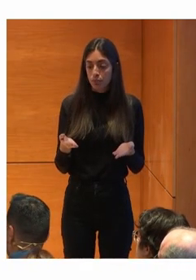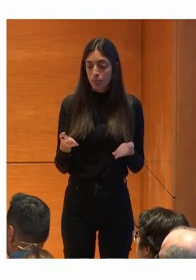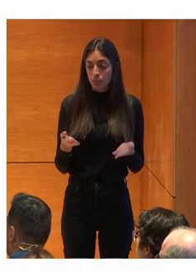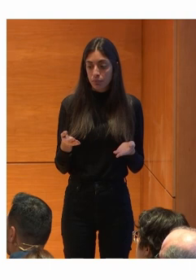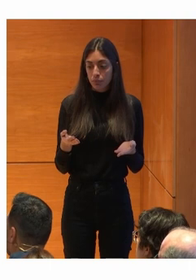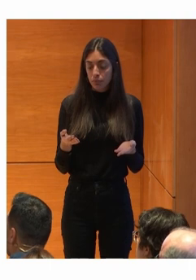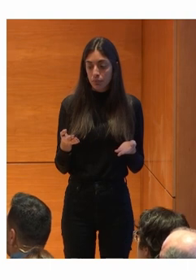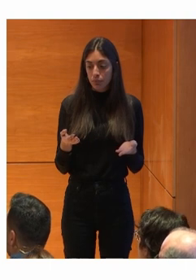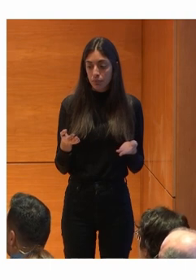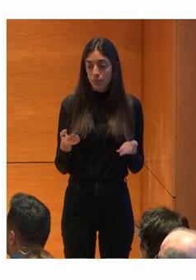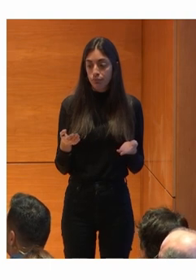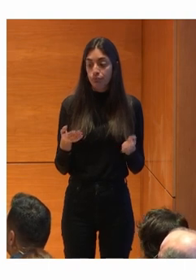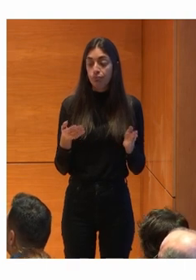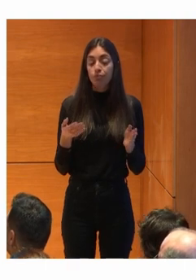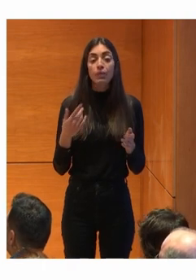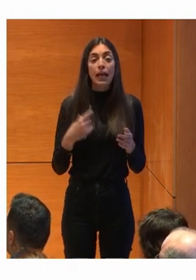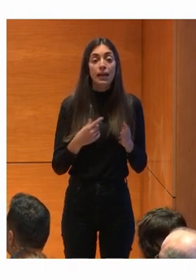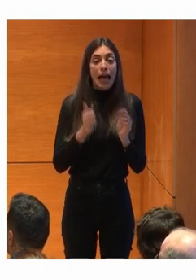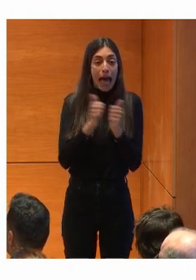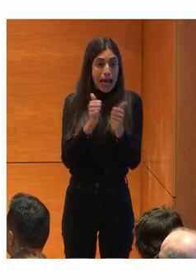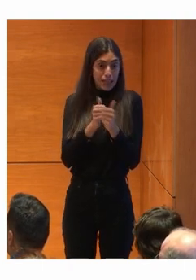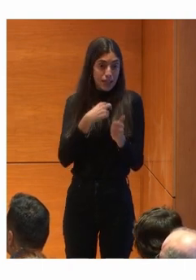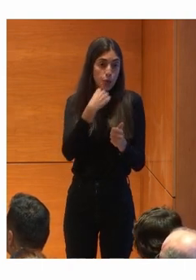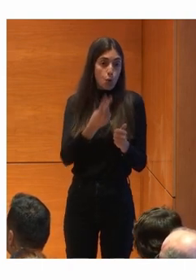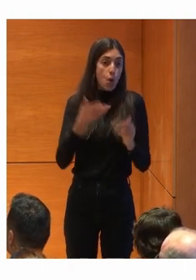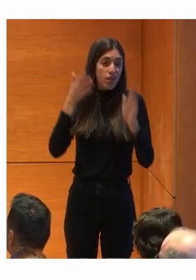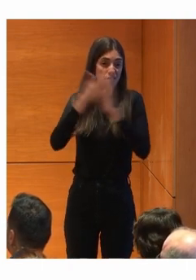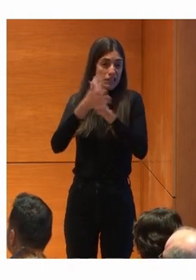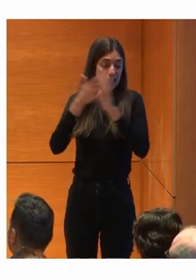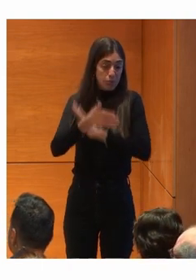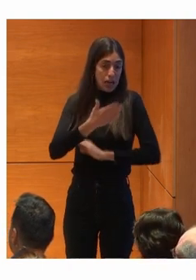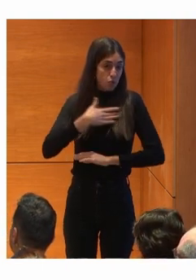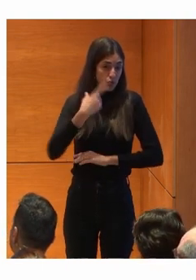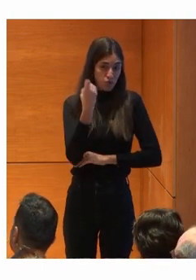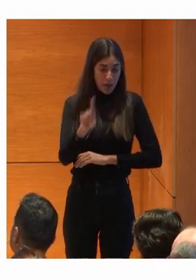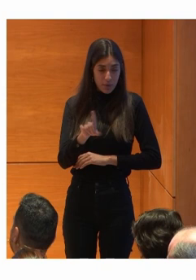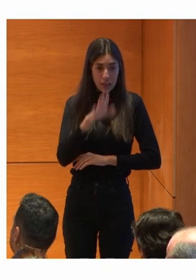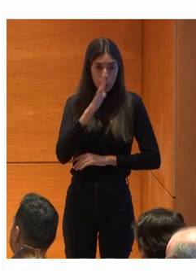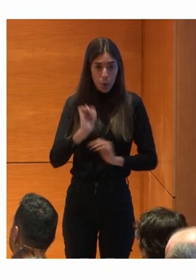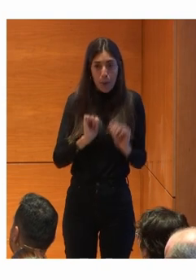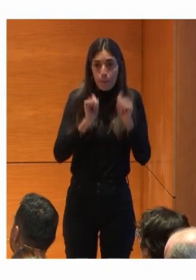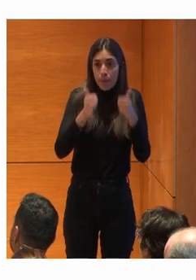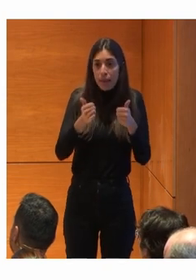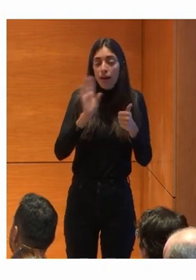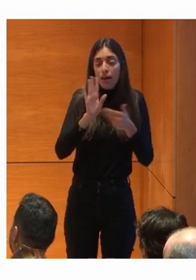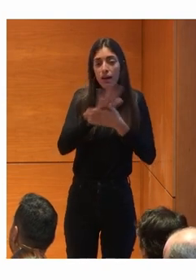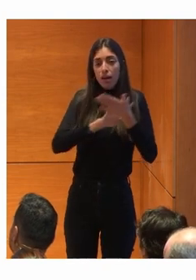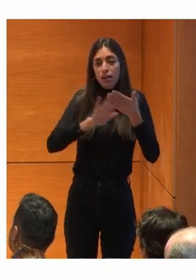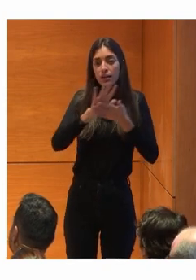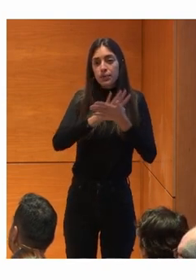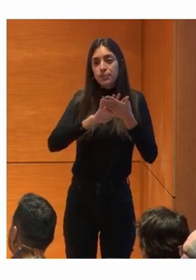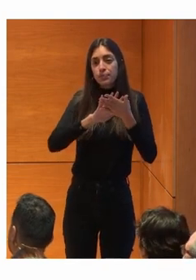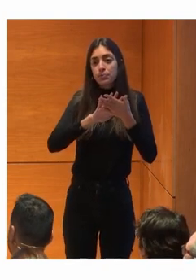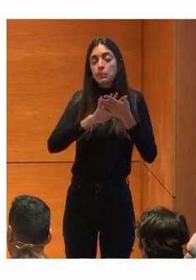En lo que consiste Un asistente de voz Seguro que No hace falta Que os lo explique El punto de partida Como os decía Fue